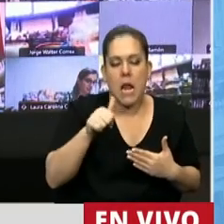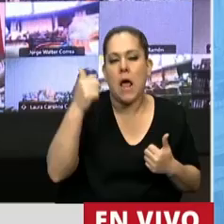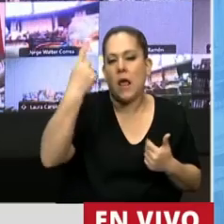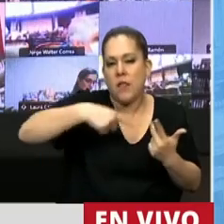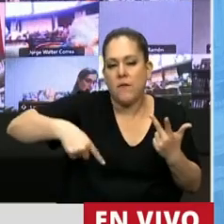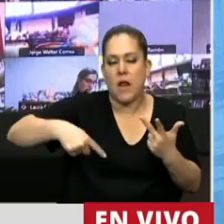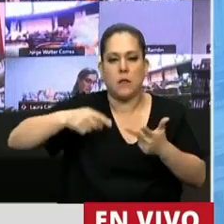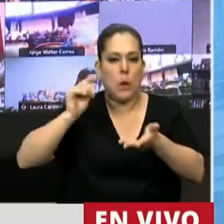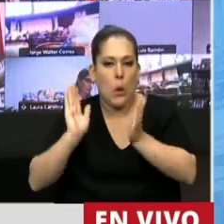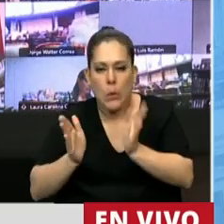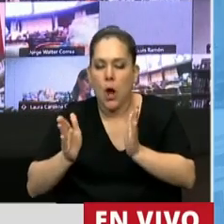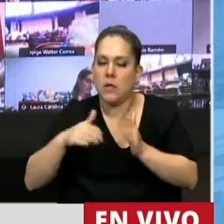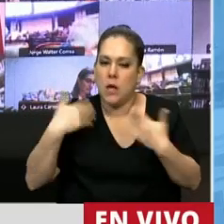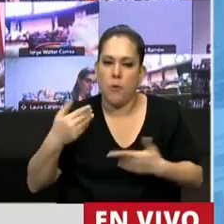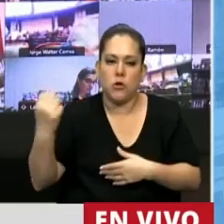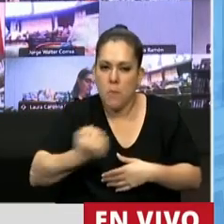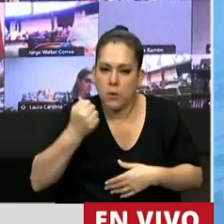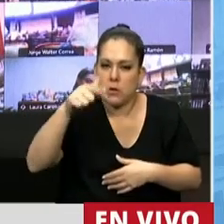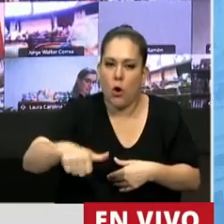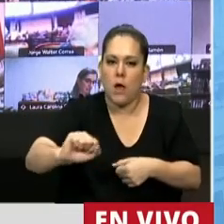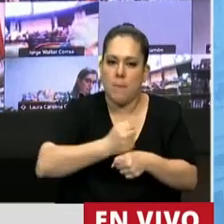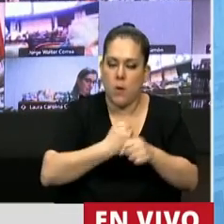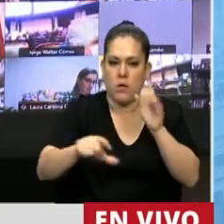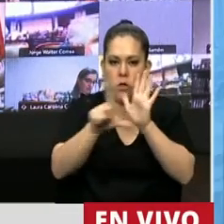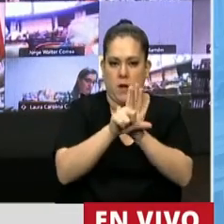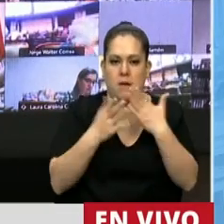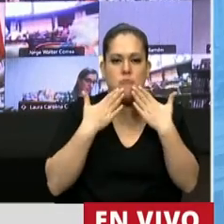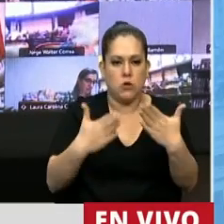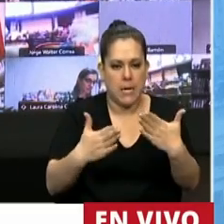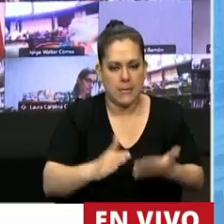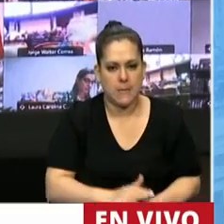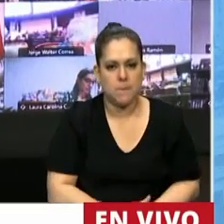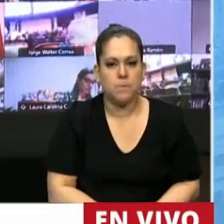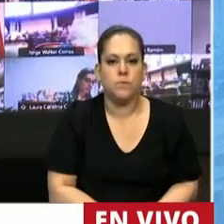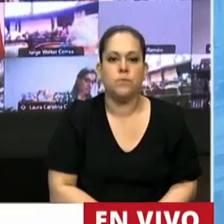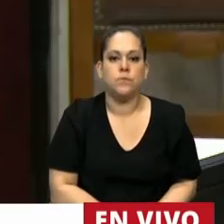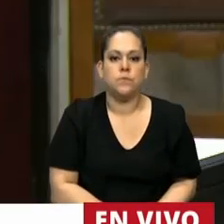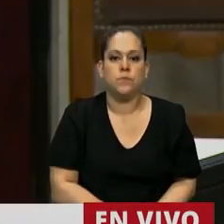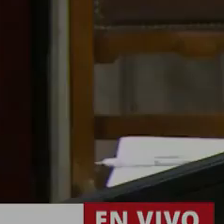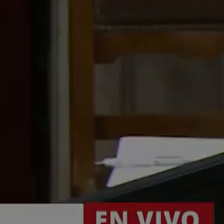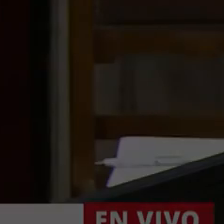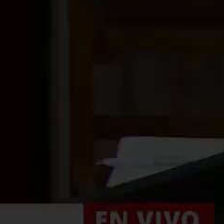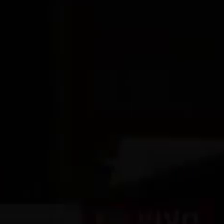acompañar la aprobación de esta ley. Muchas gracias. Gracias, diputada. En el uso de la palabra a la ley